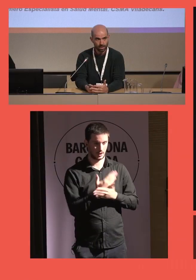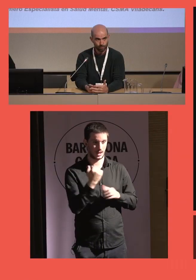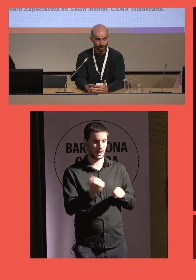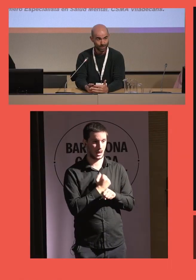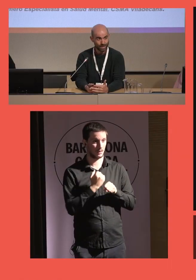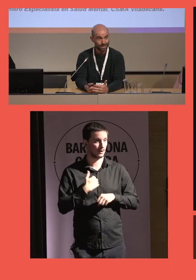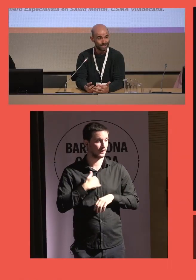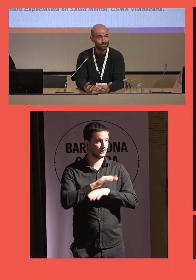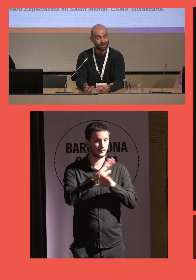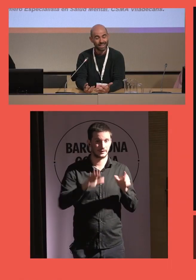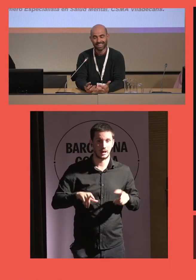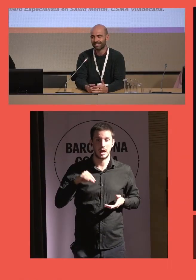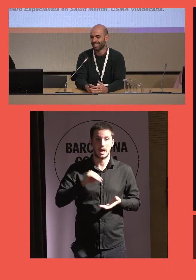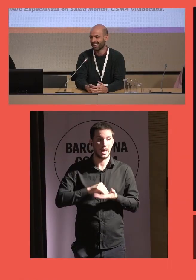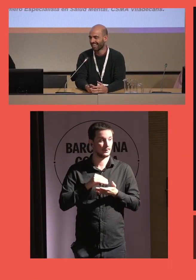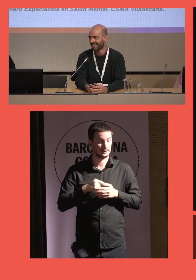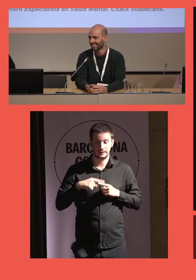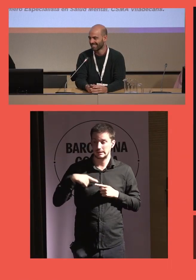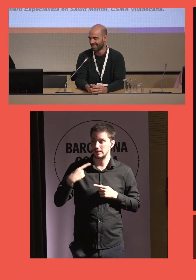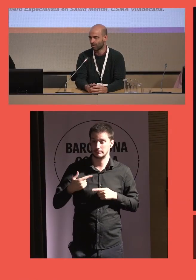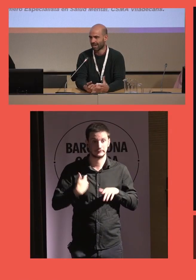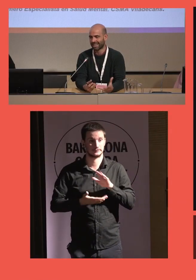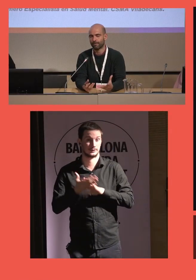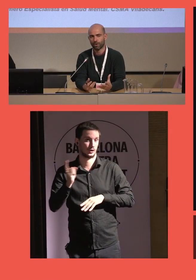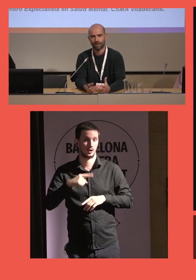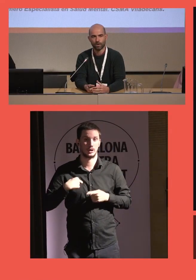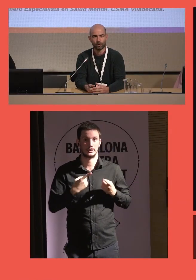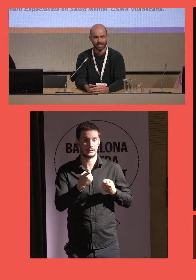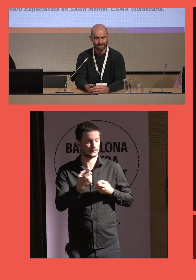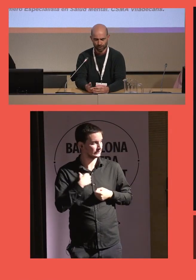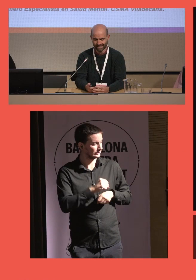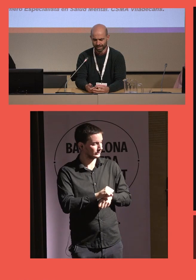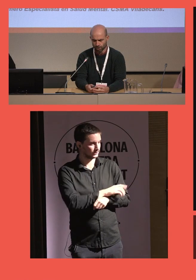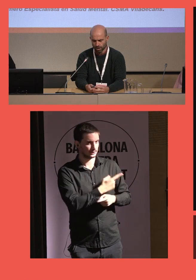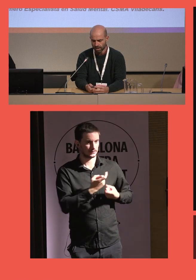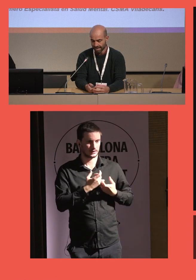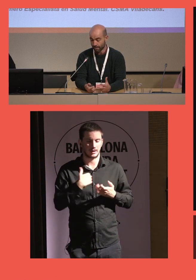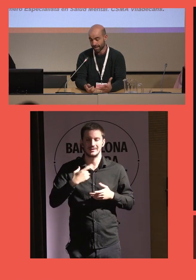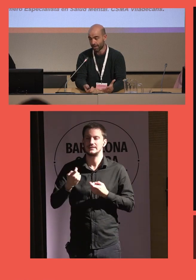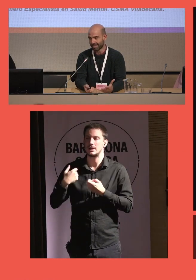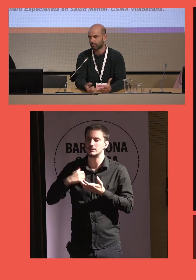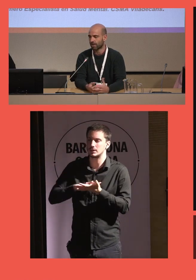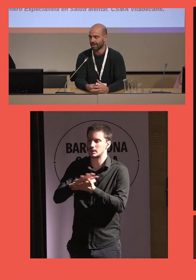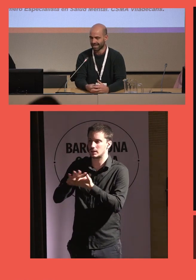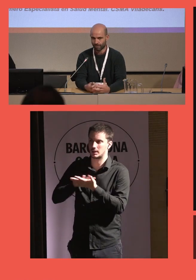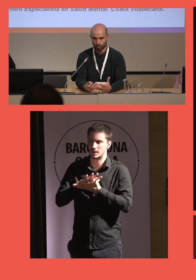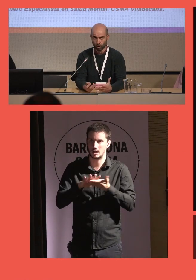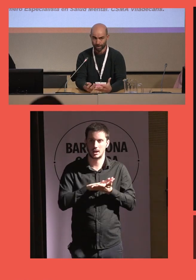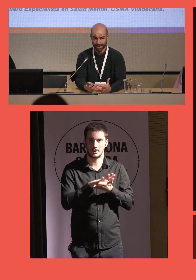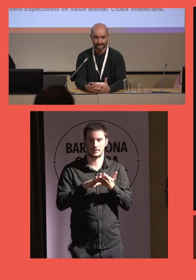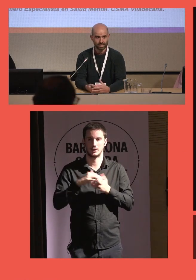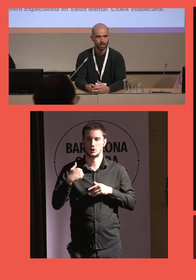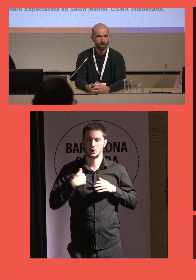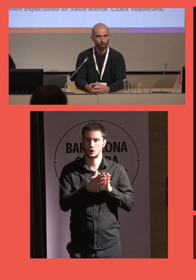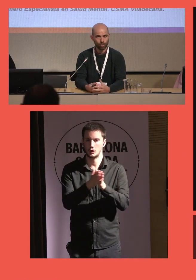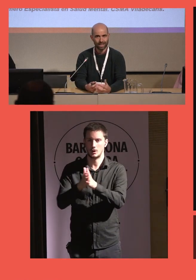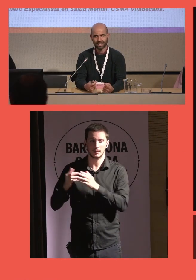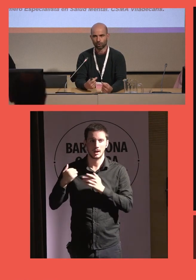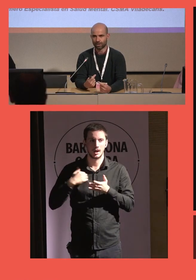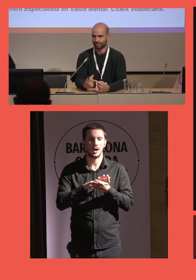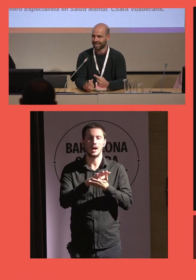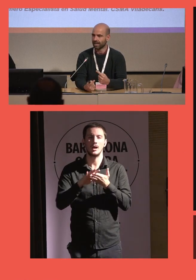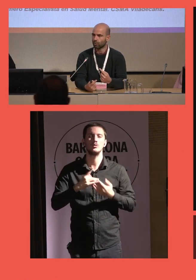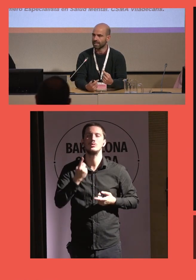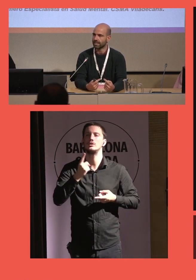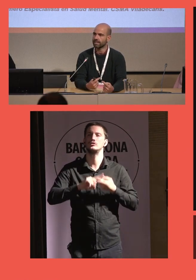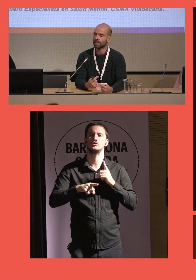laboral, pues a veces necesitamos hablar. Tenemos una carga emocional muy importante los sanitarios y a veces necesitamos hablar. Y hablando con compañeras, una